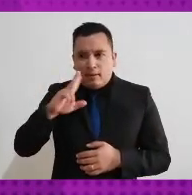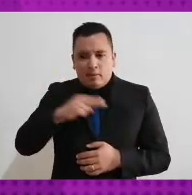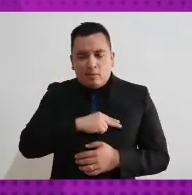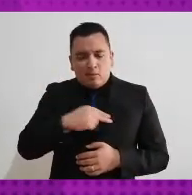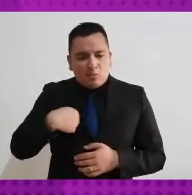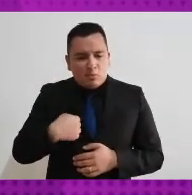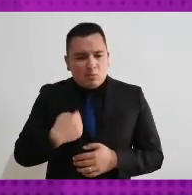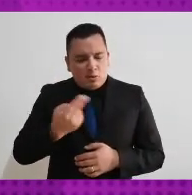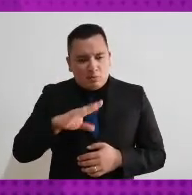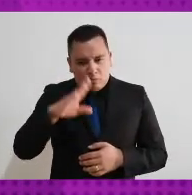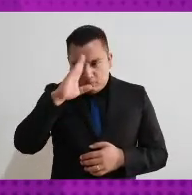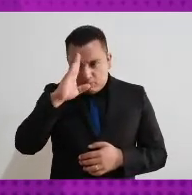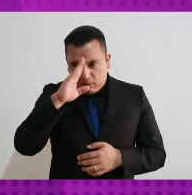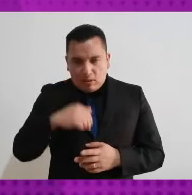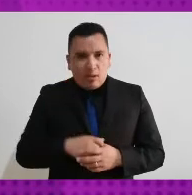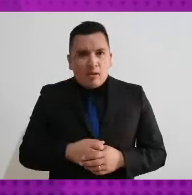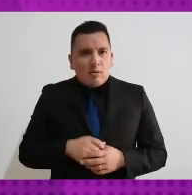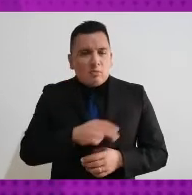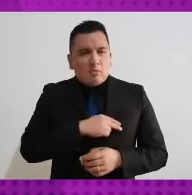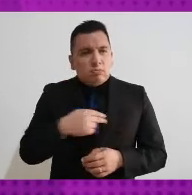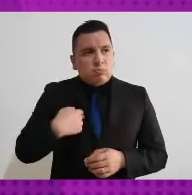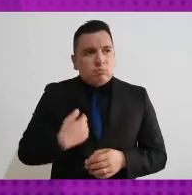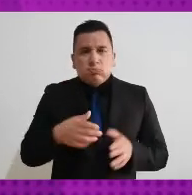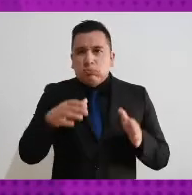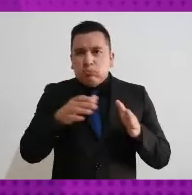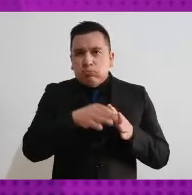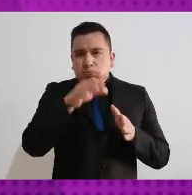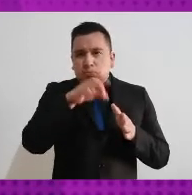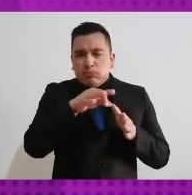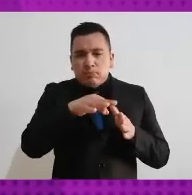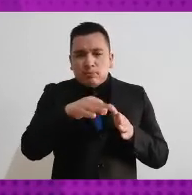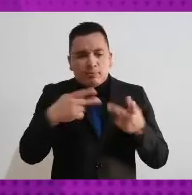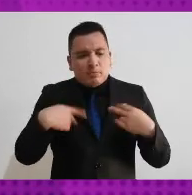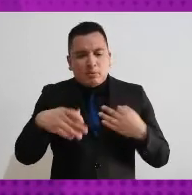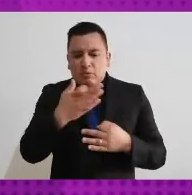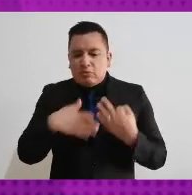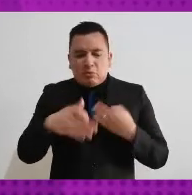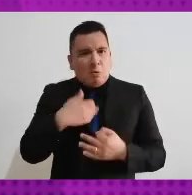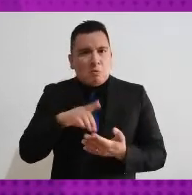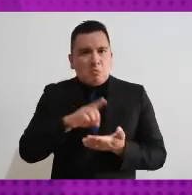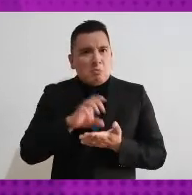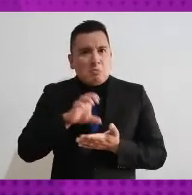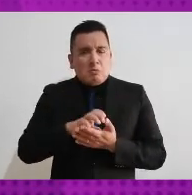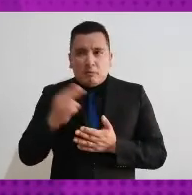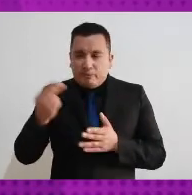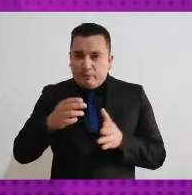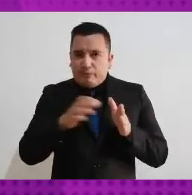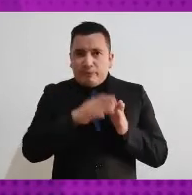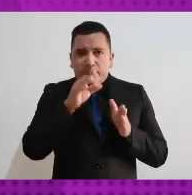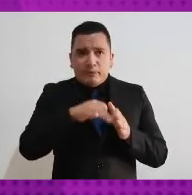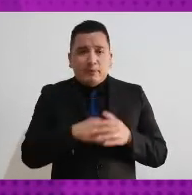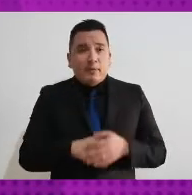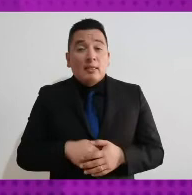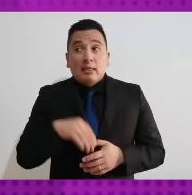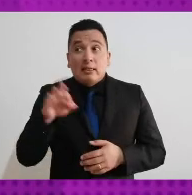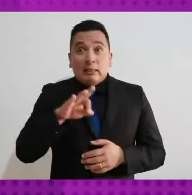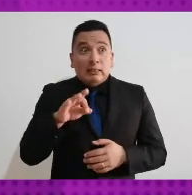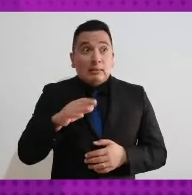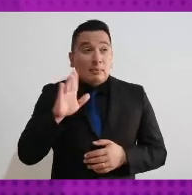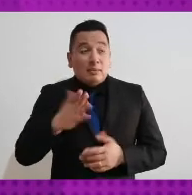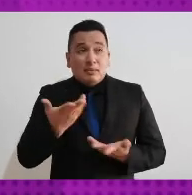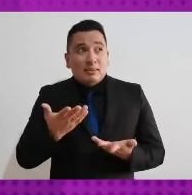viéramos la manera de garantizar el ejercicio al voto de todas las personas con discapacidad incluso cuando fuera